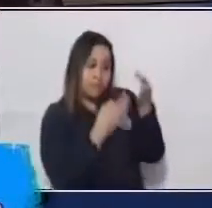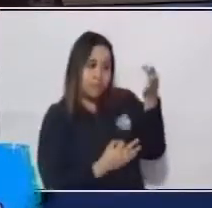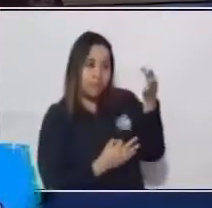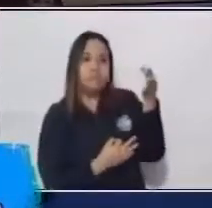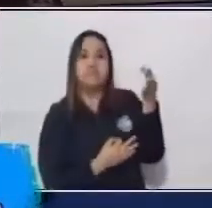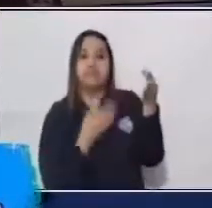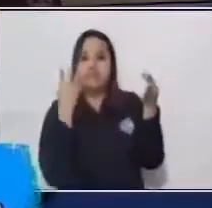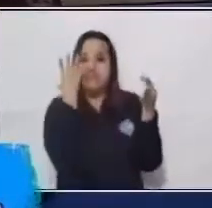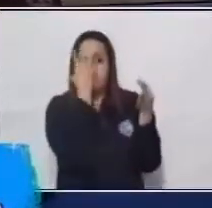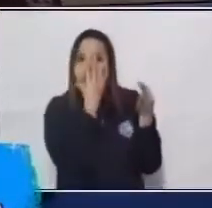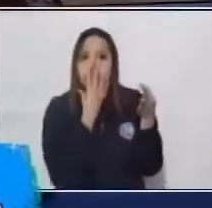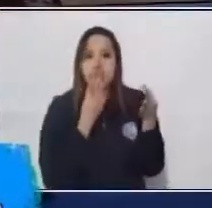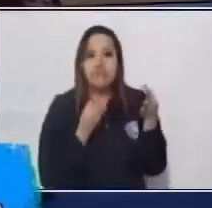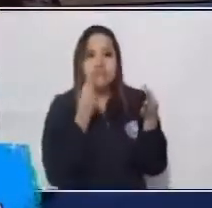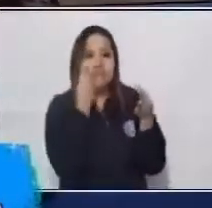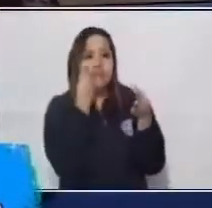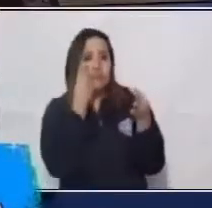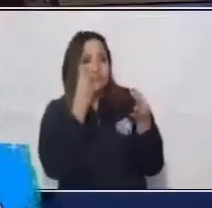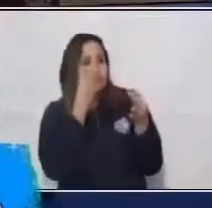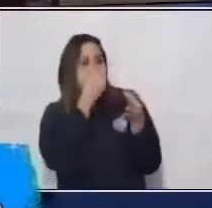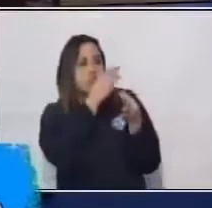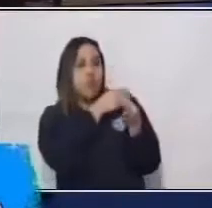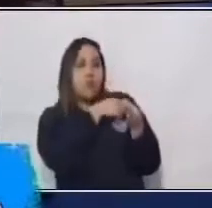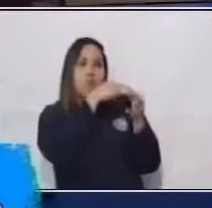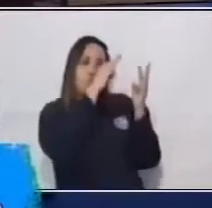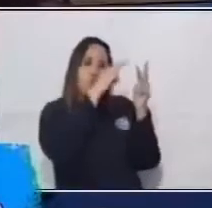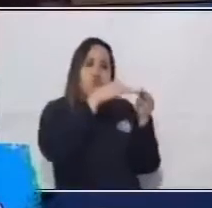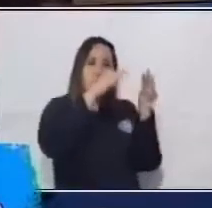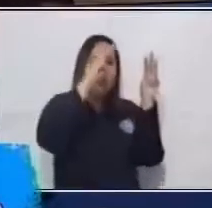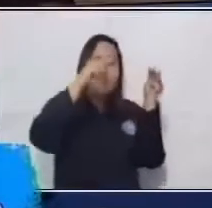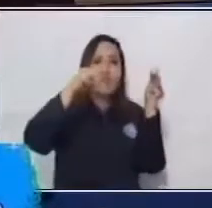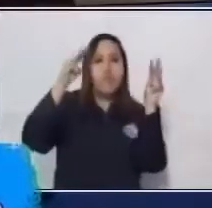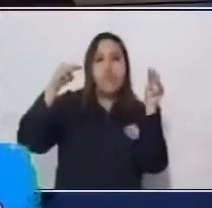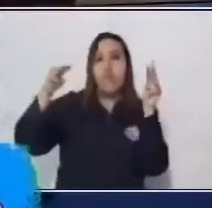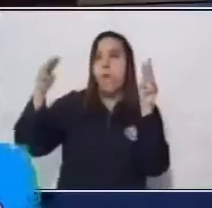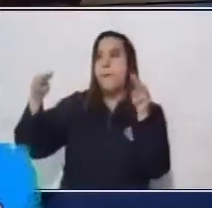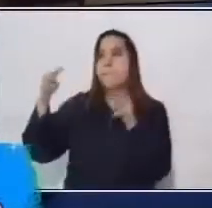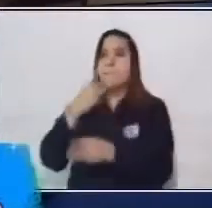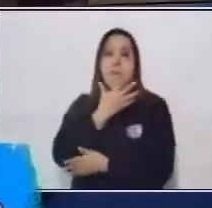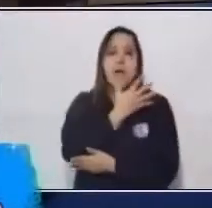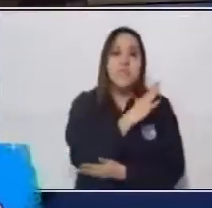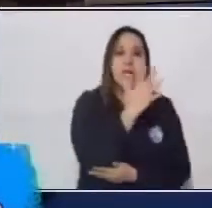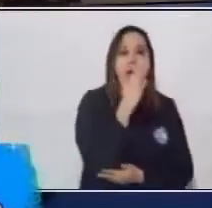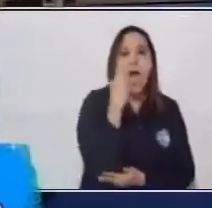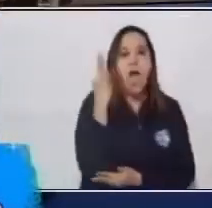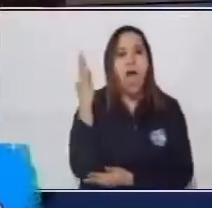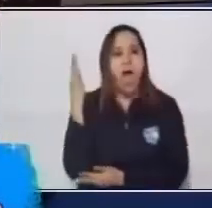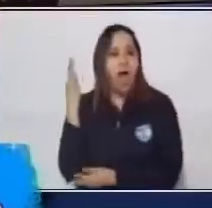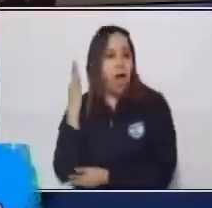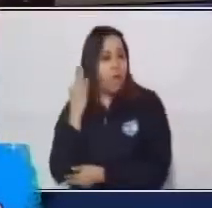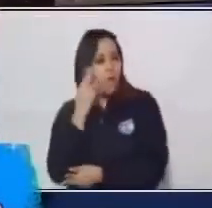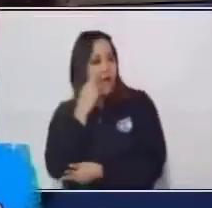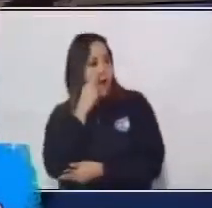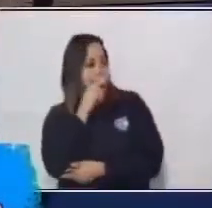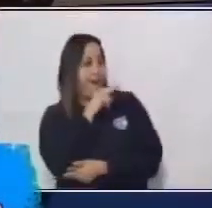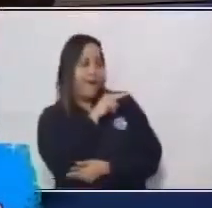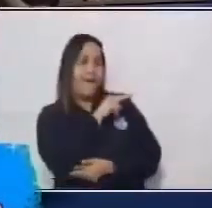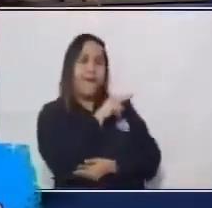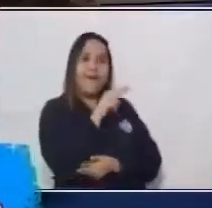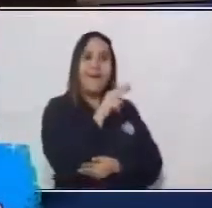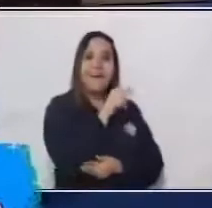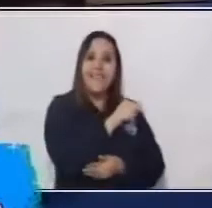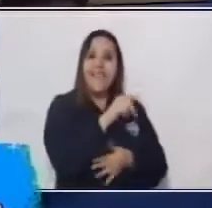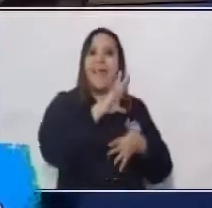a lo que es el paisaje, la naturaleza y los recursos naturales que hay aquí en toda América